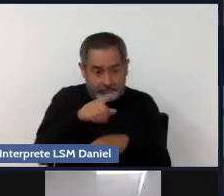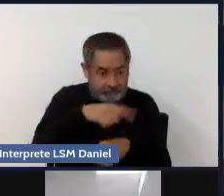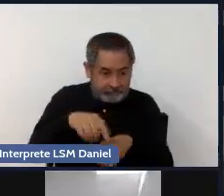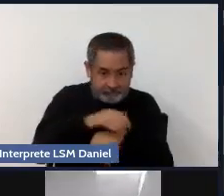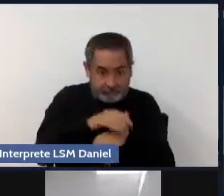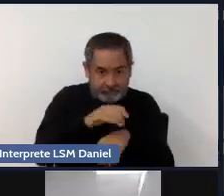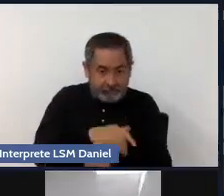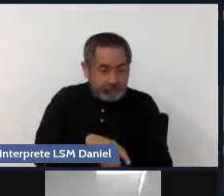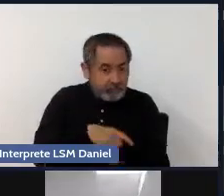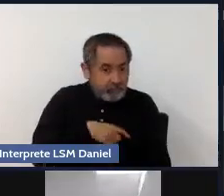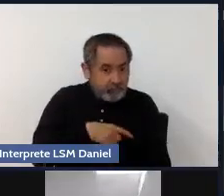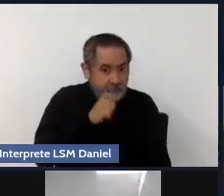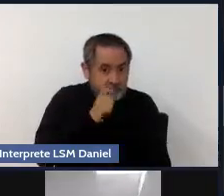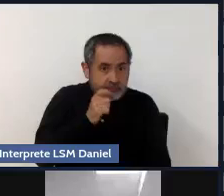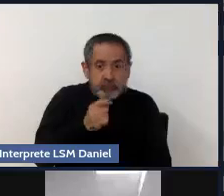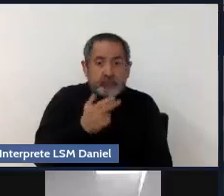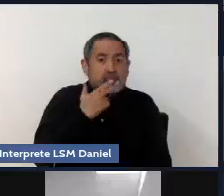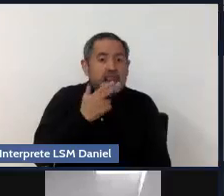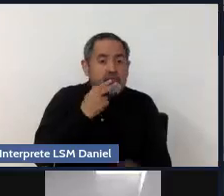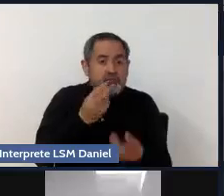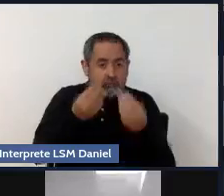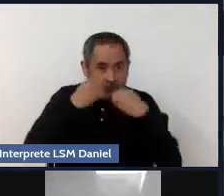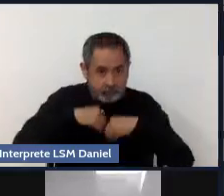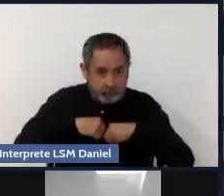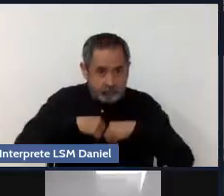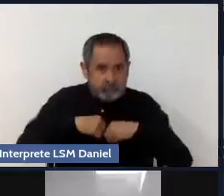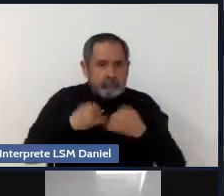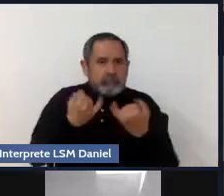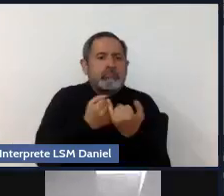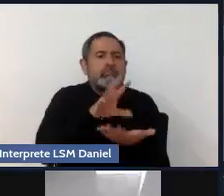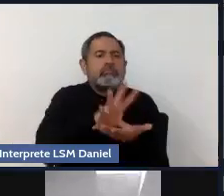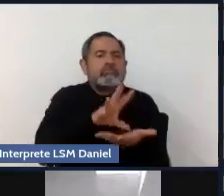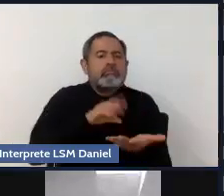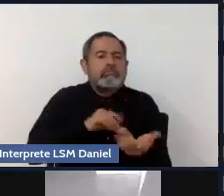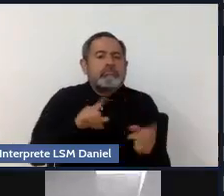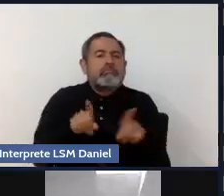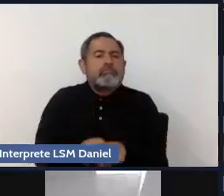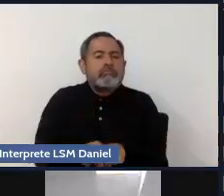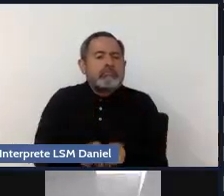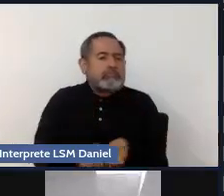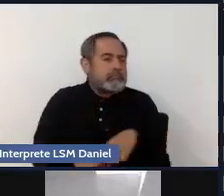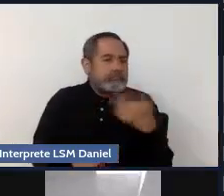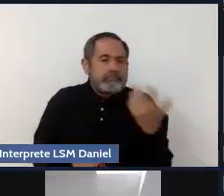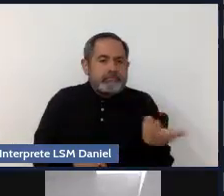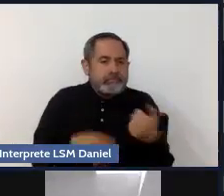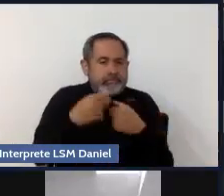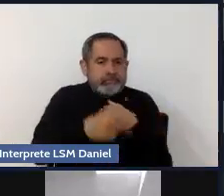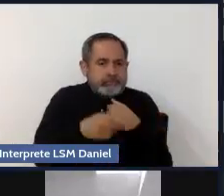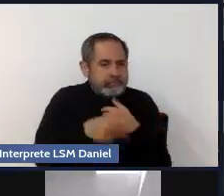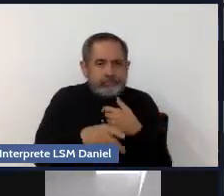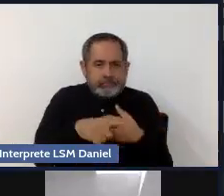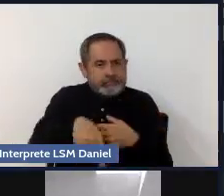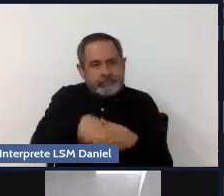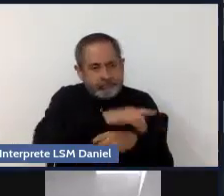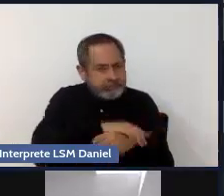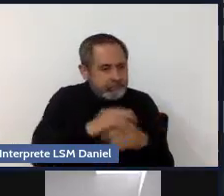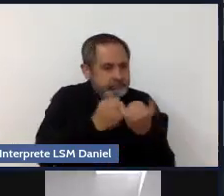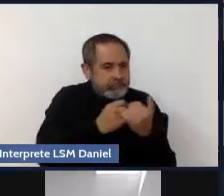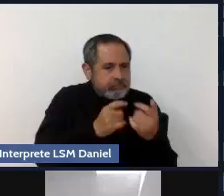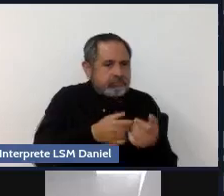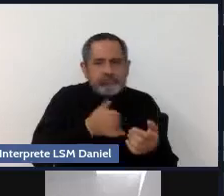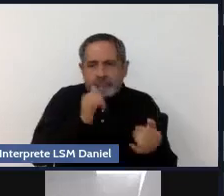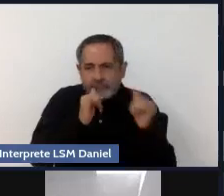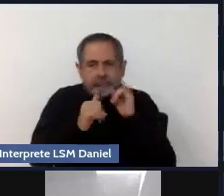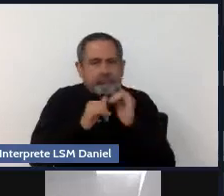pues también ese puede ser un factor de riesgo para desarrollar una problemática en el